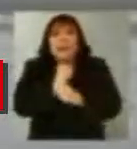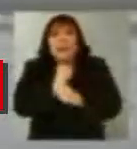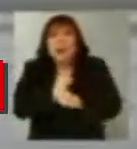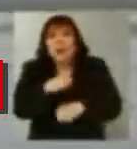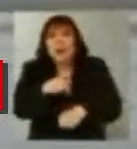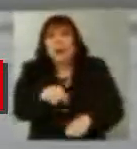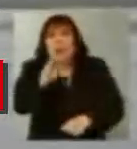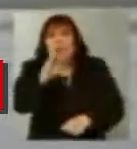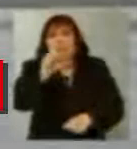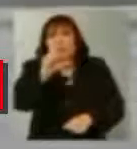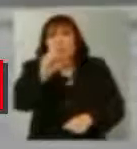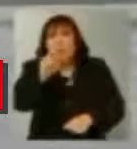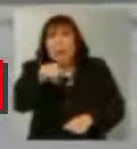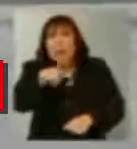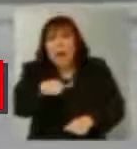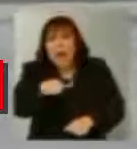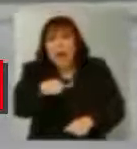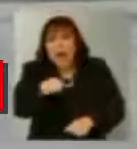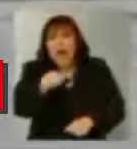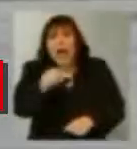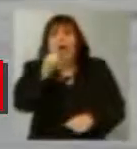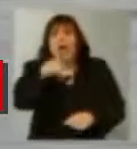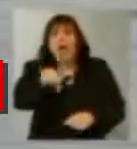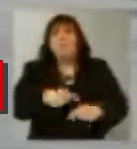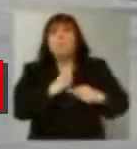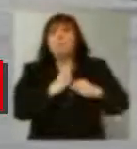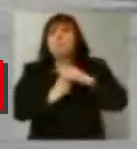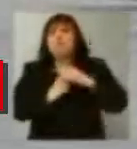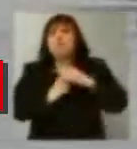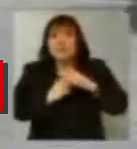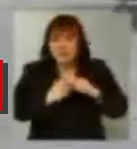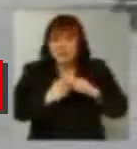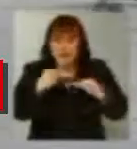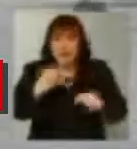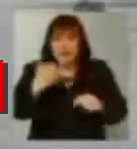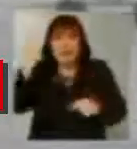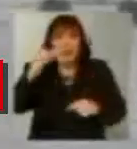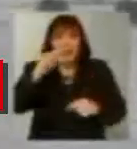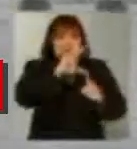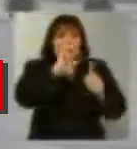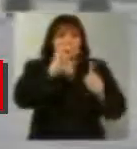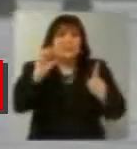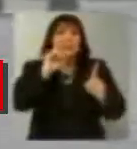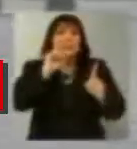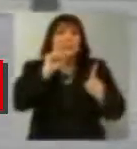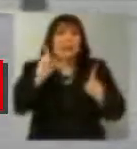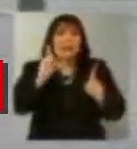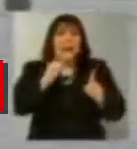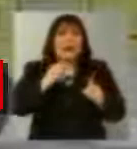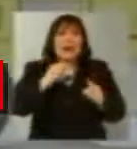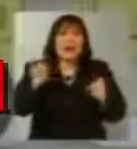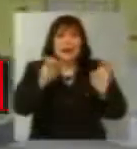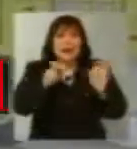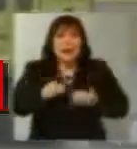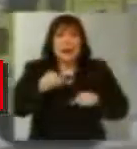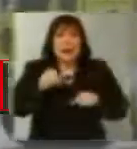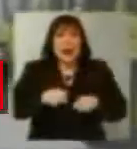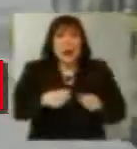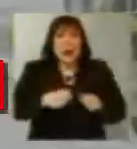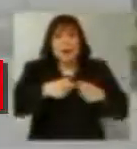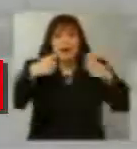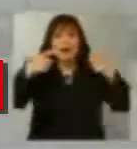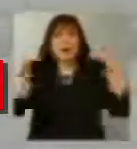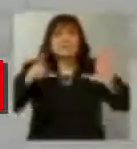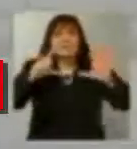Pluna son positivos. Pasó de 300.000 pasajeros a 700.000